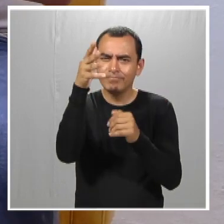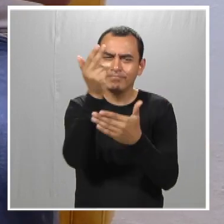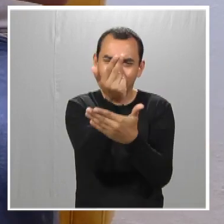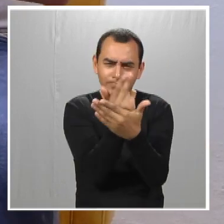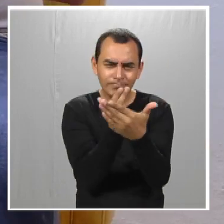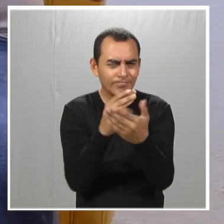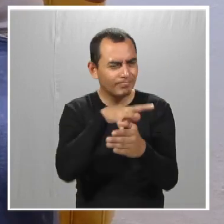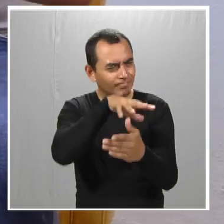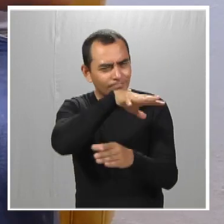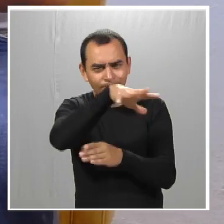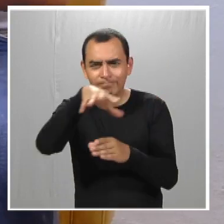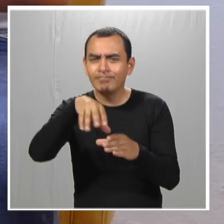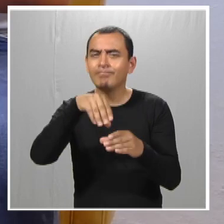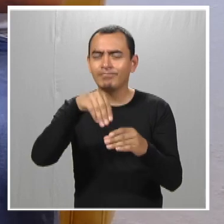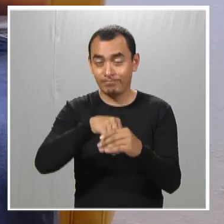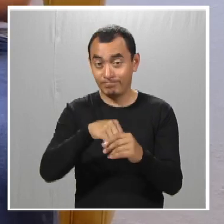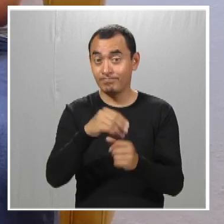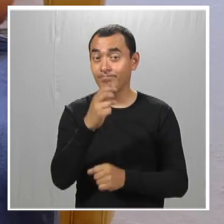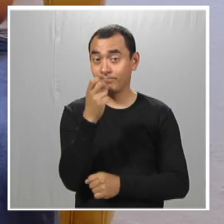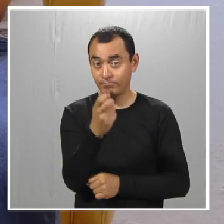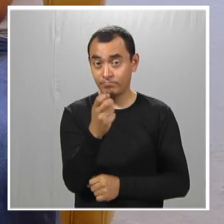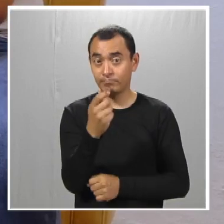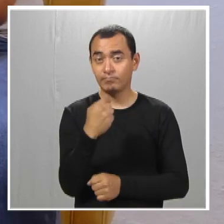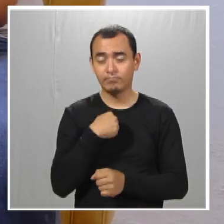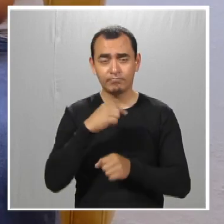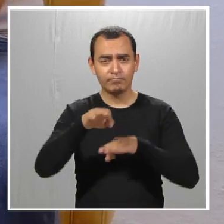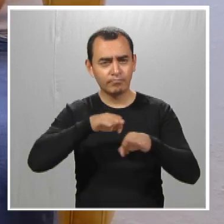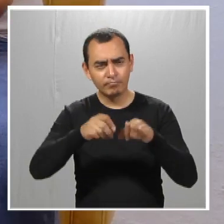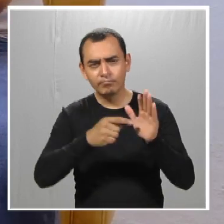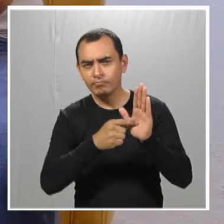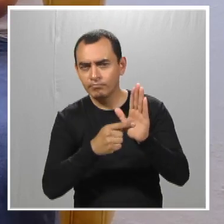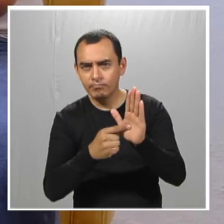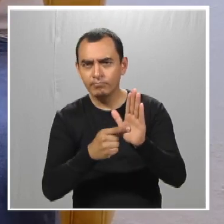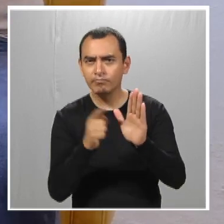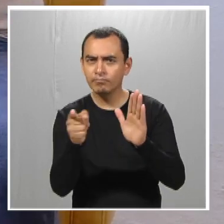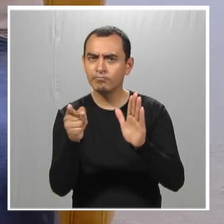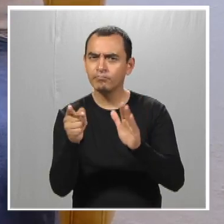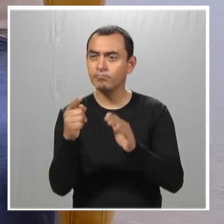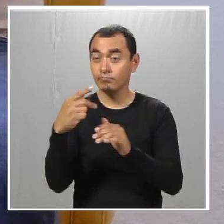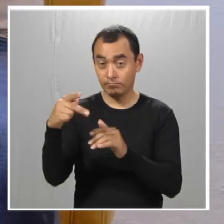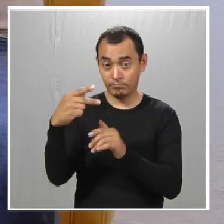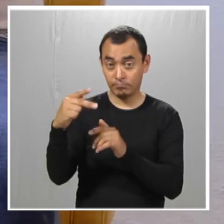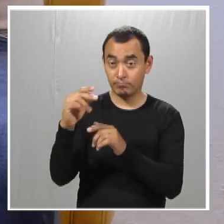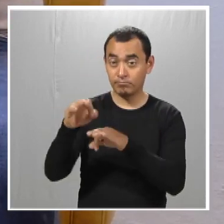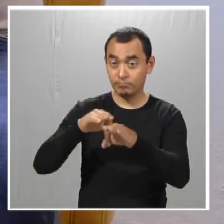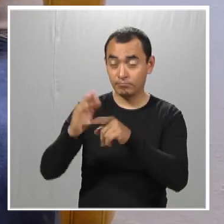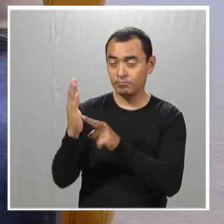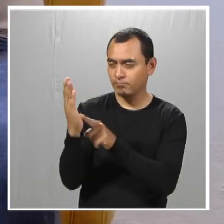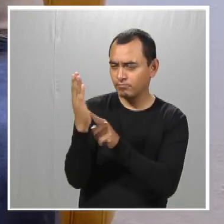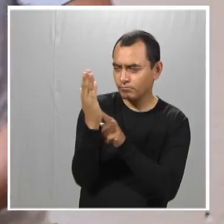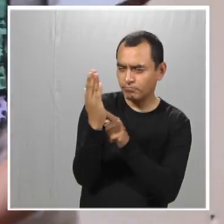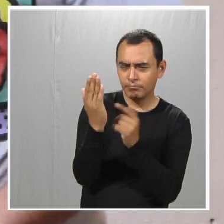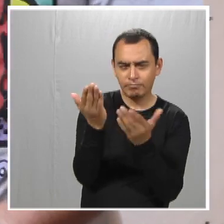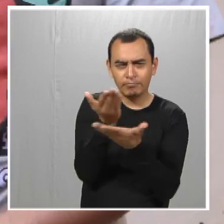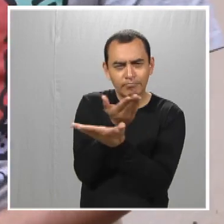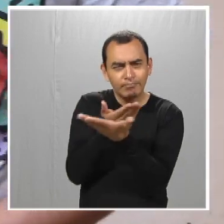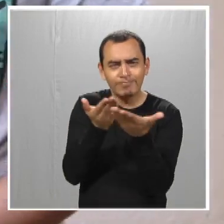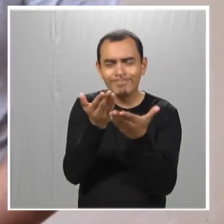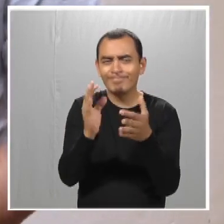de diseñar, a hora de construir, incluir todo. Entonces yo les enseño mis trabajos y él me ha enseñado sus trabajos de